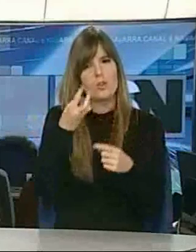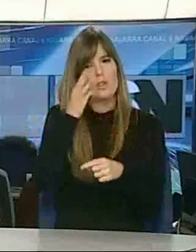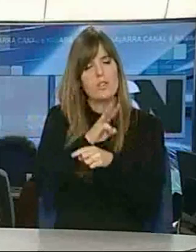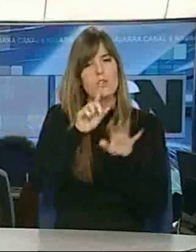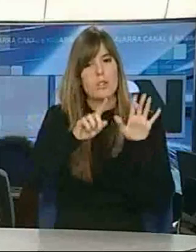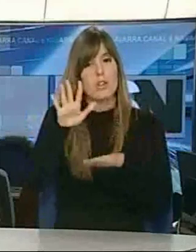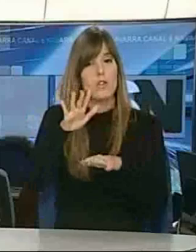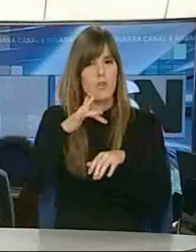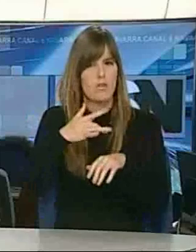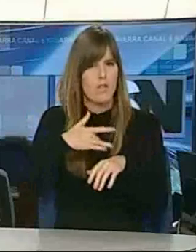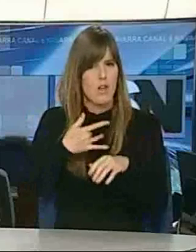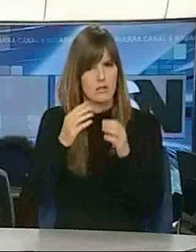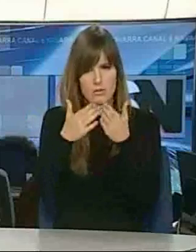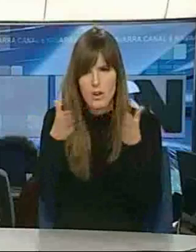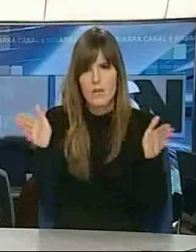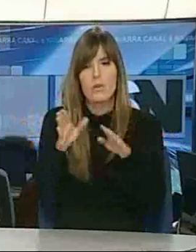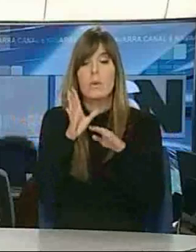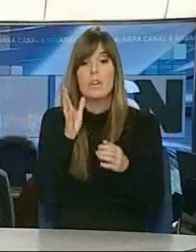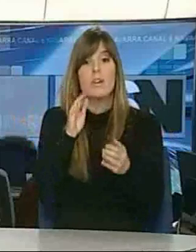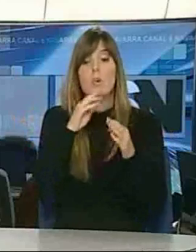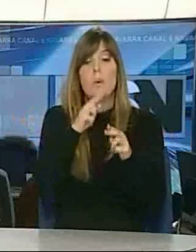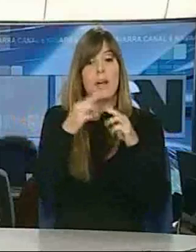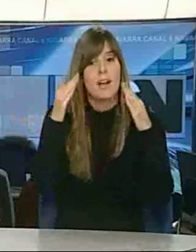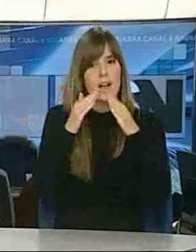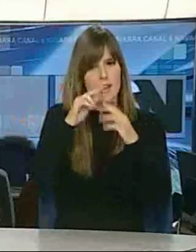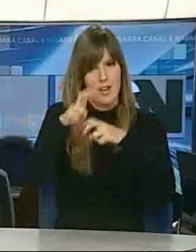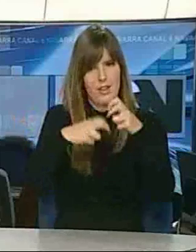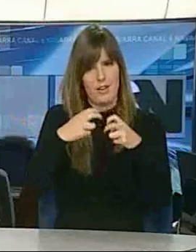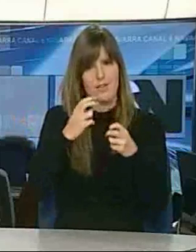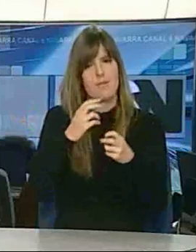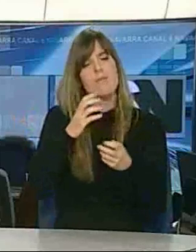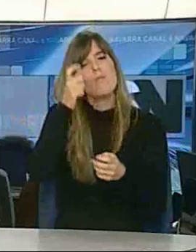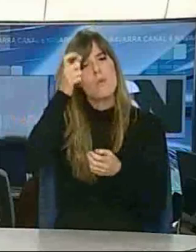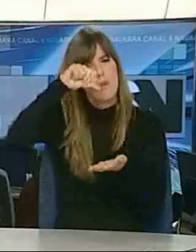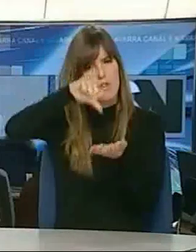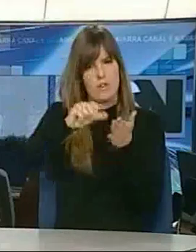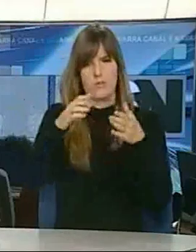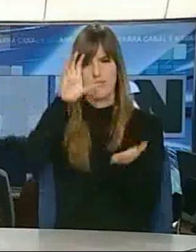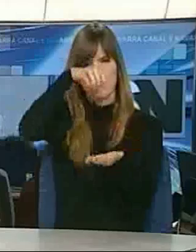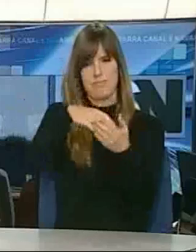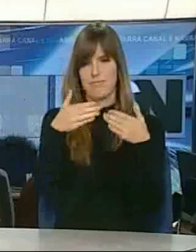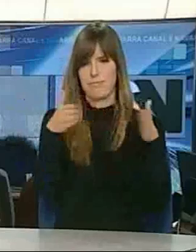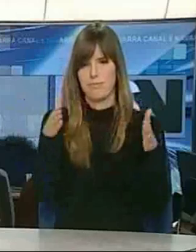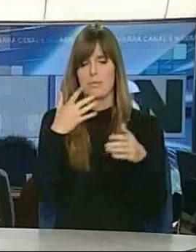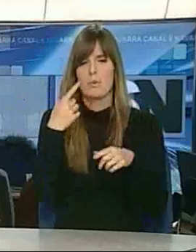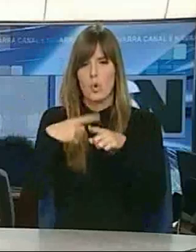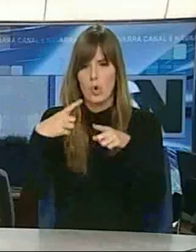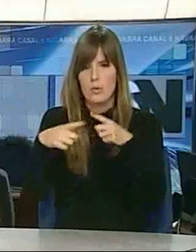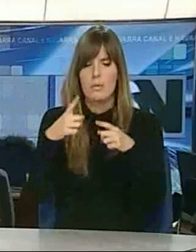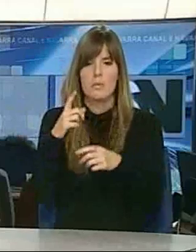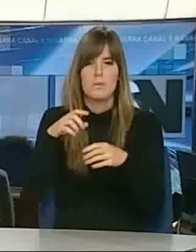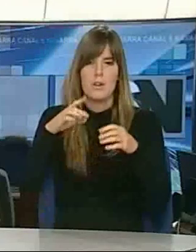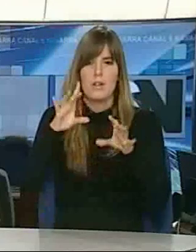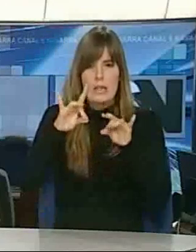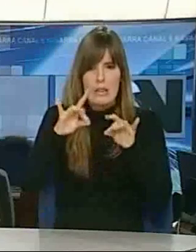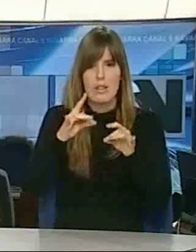abren esta casa del reciclaje, situada en el centro del pueblo. Aquí se pueden depositar pequeños electrodomésticos, tóneres, aerosoles,